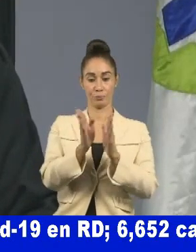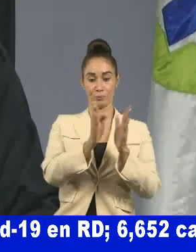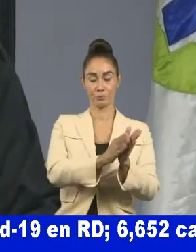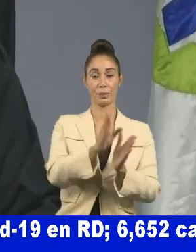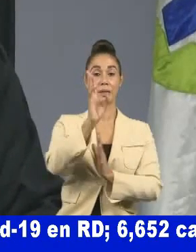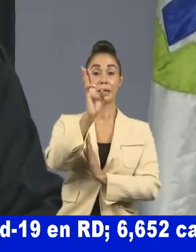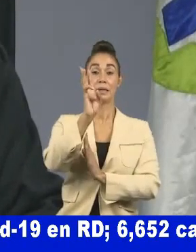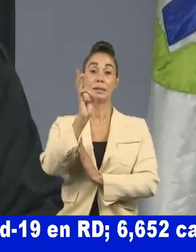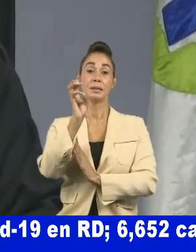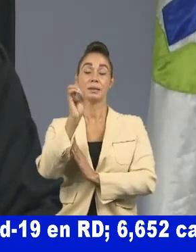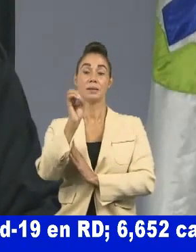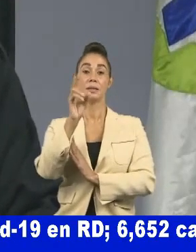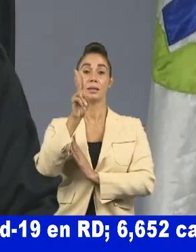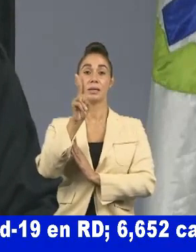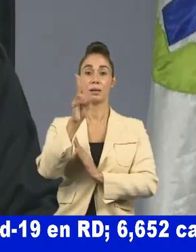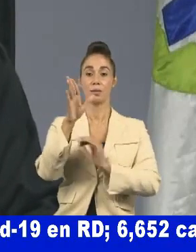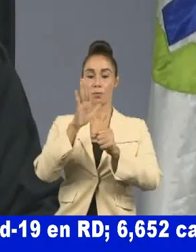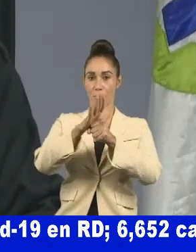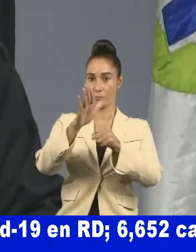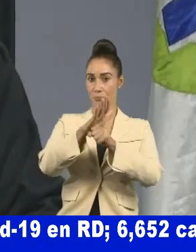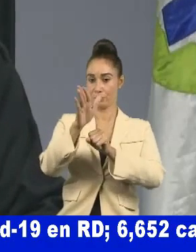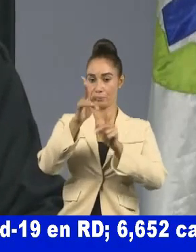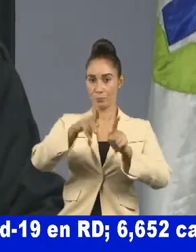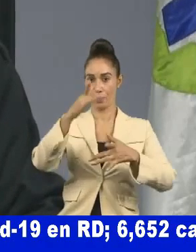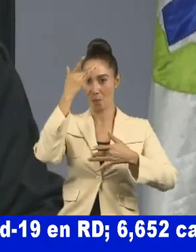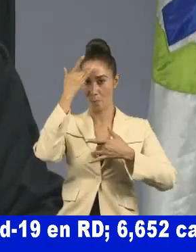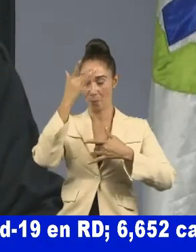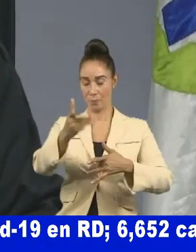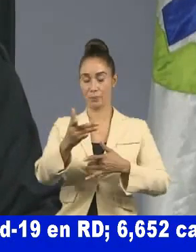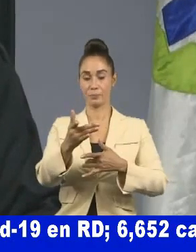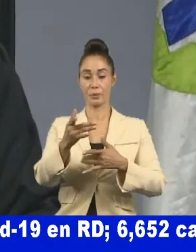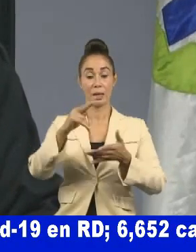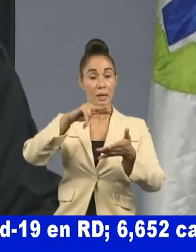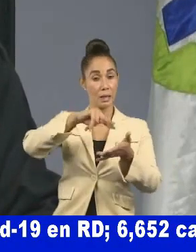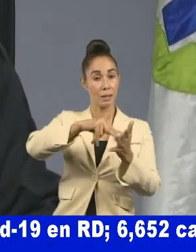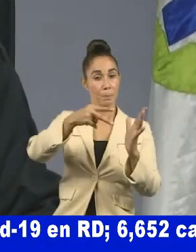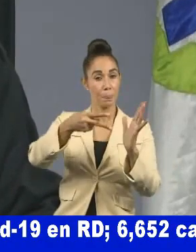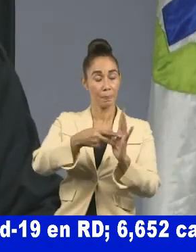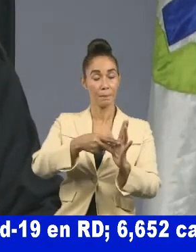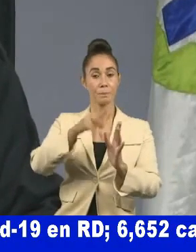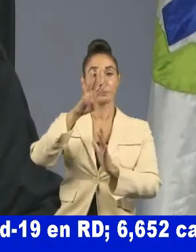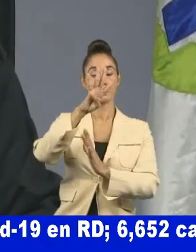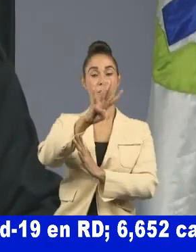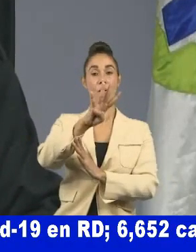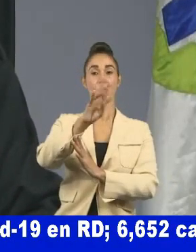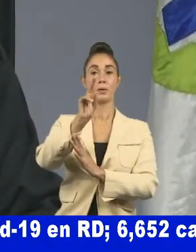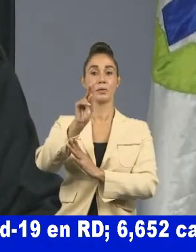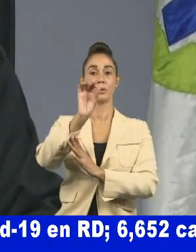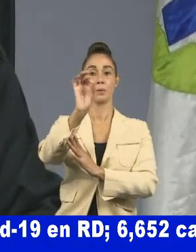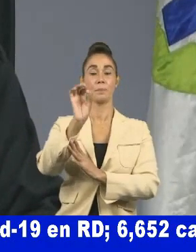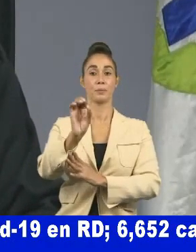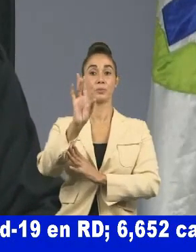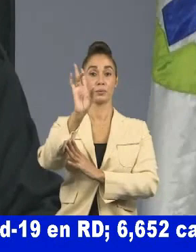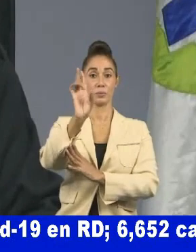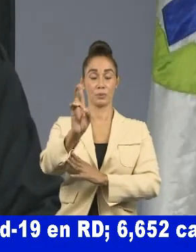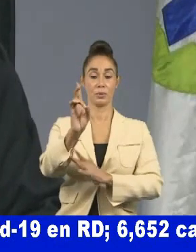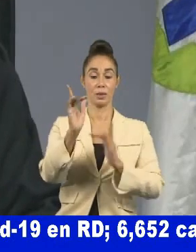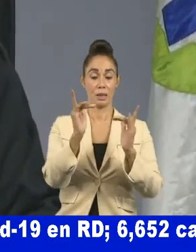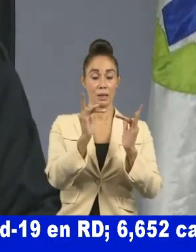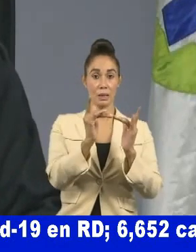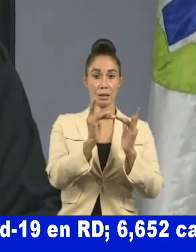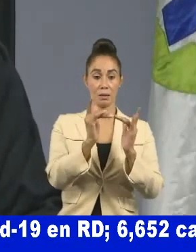ocupadas, lo que representa el 42.7% del total de las camas